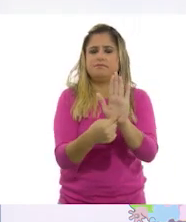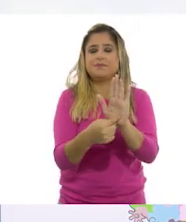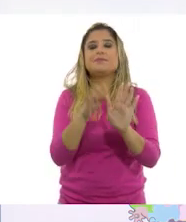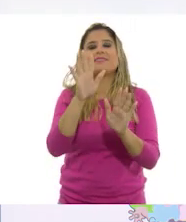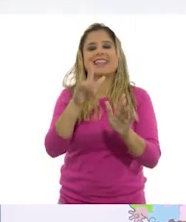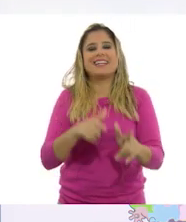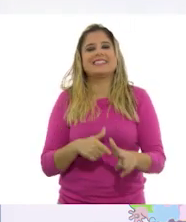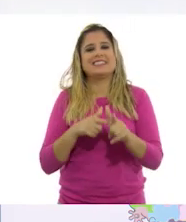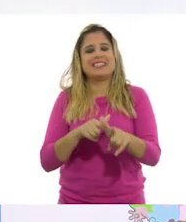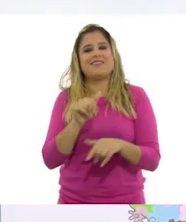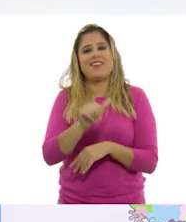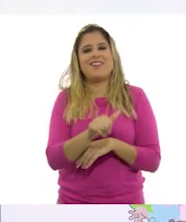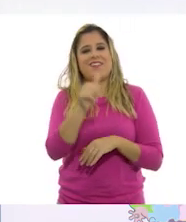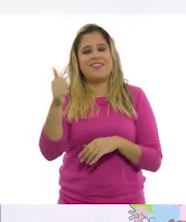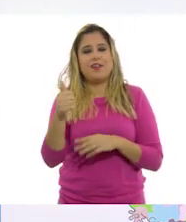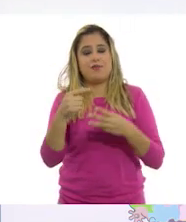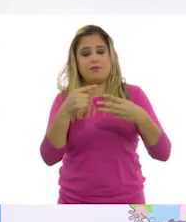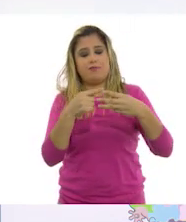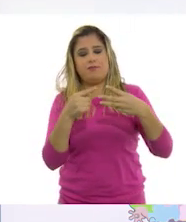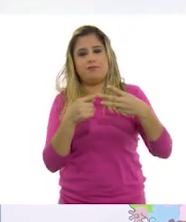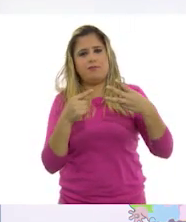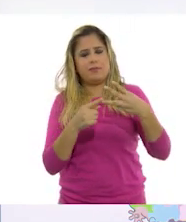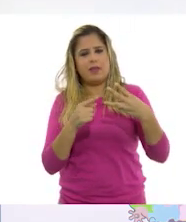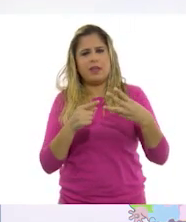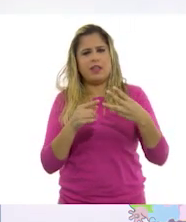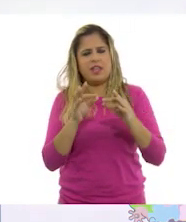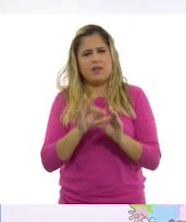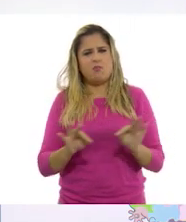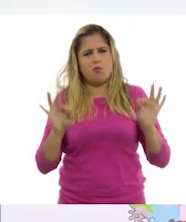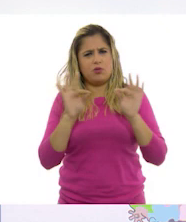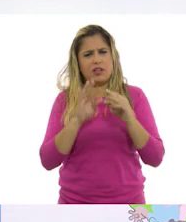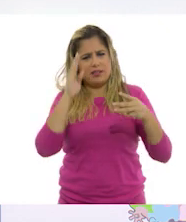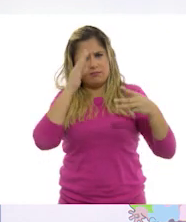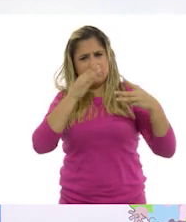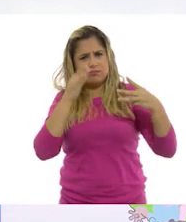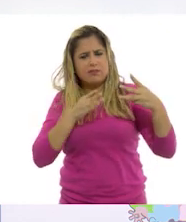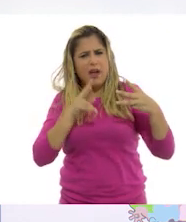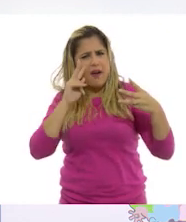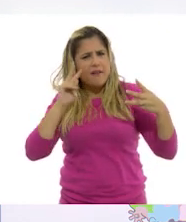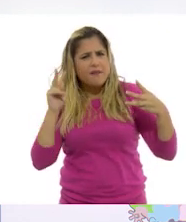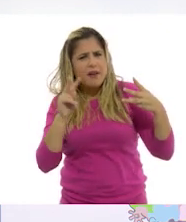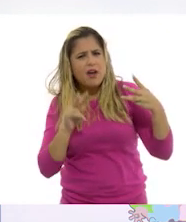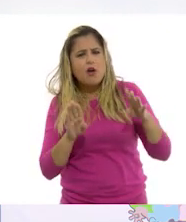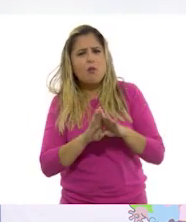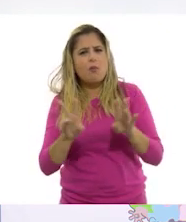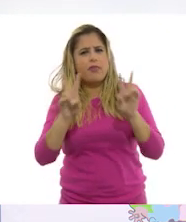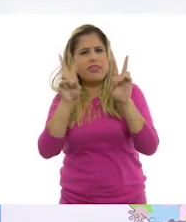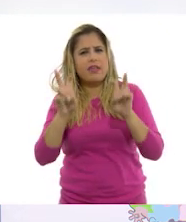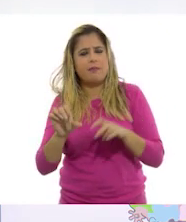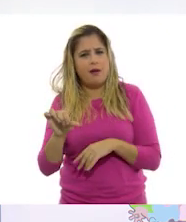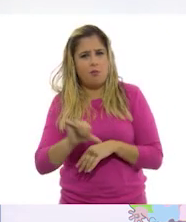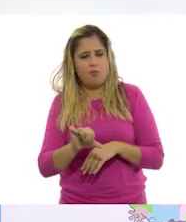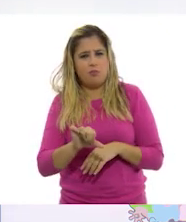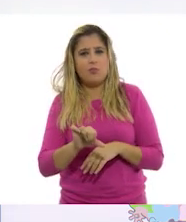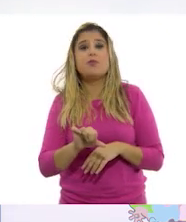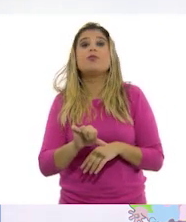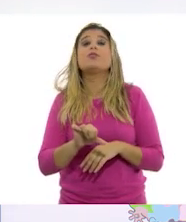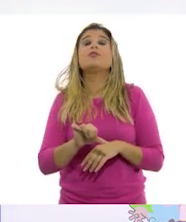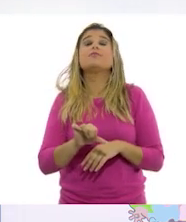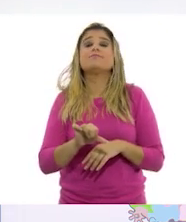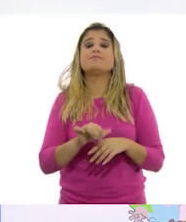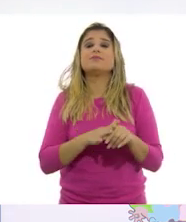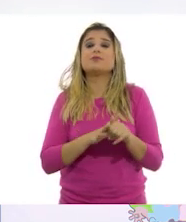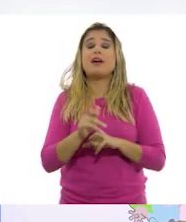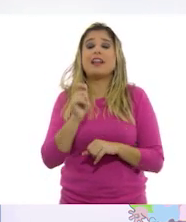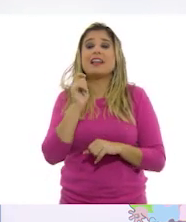sigamos con otros tres aspectos que servirán como forma de ubicarnos para abordar el tema de hoy y que son